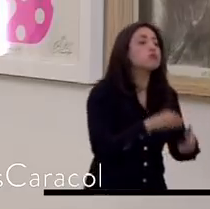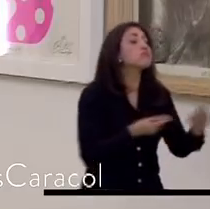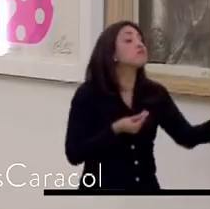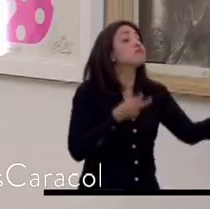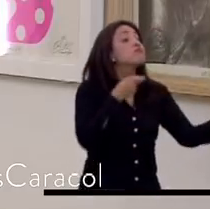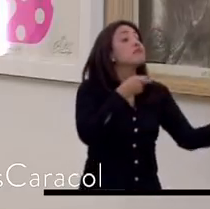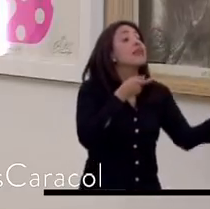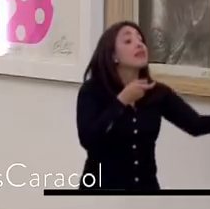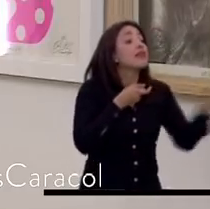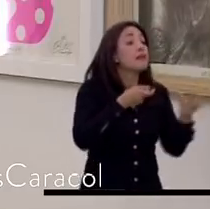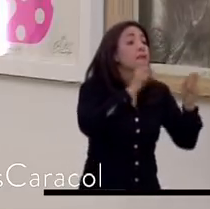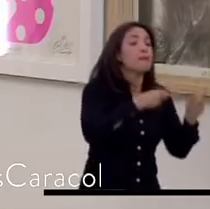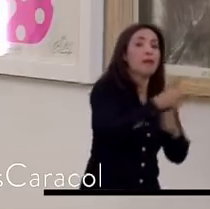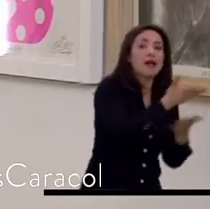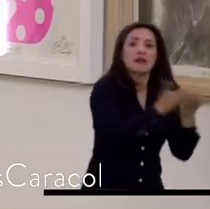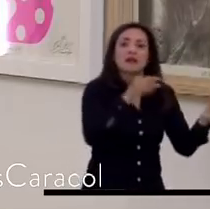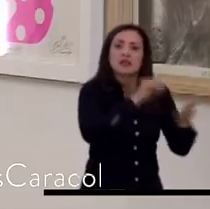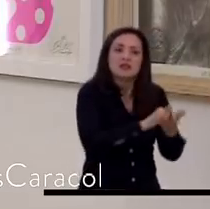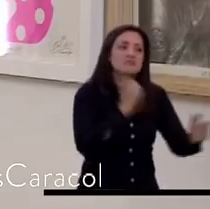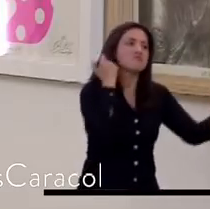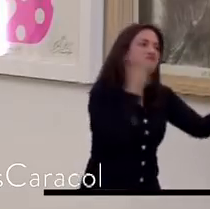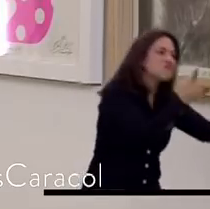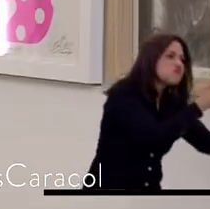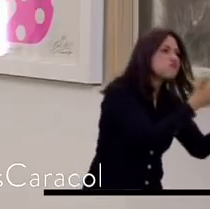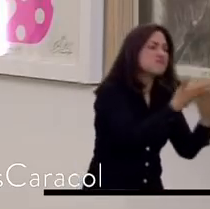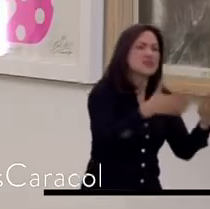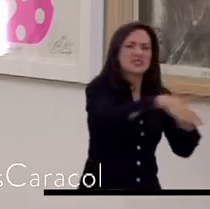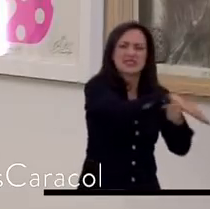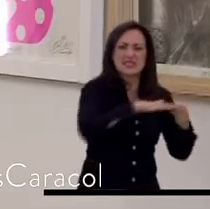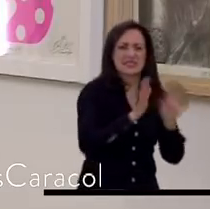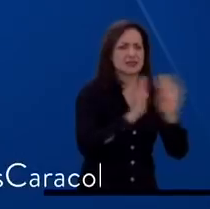secuestros, asesinatos. El panorama es desgarrador.